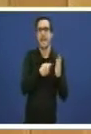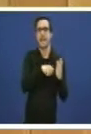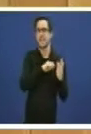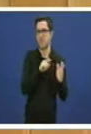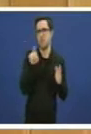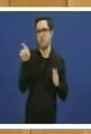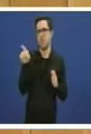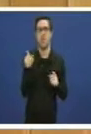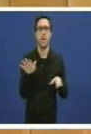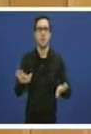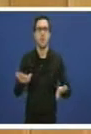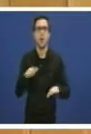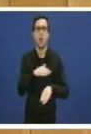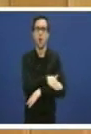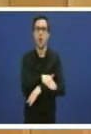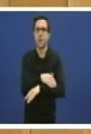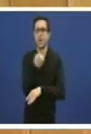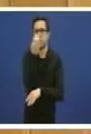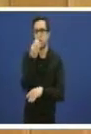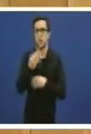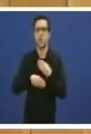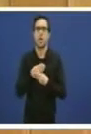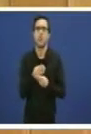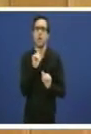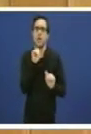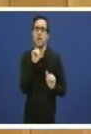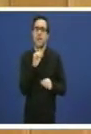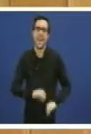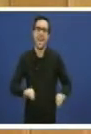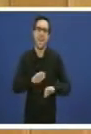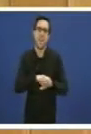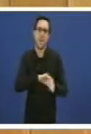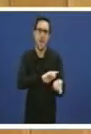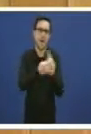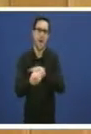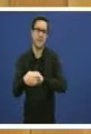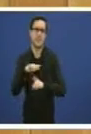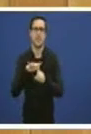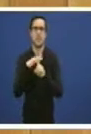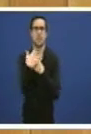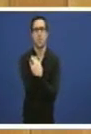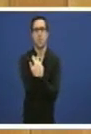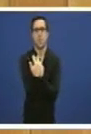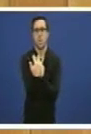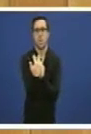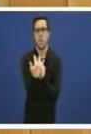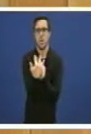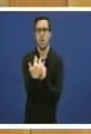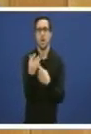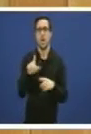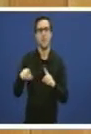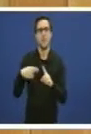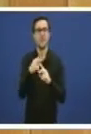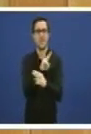partido socialista non ten feito nada para cambiar esta situación e para respostar aos requerimentos da Unión Europea